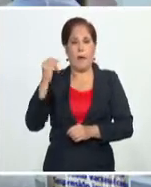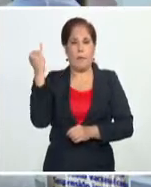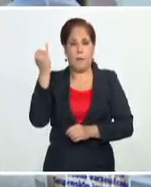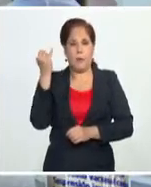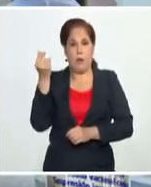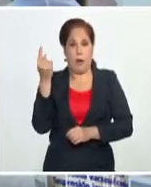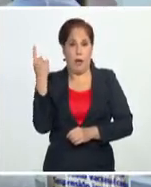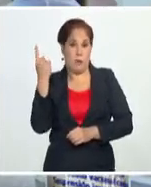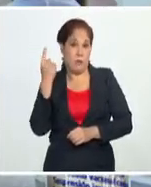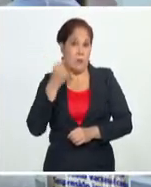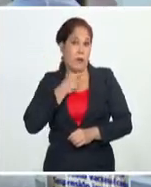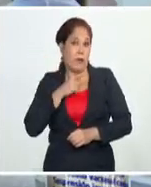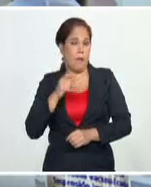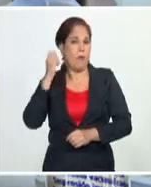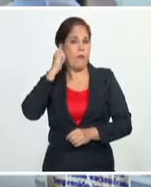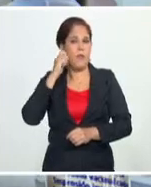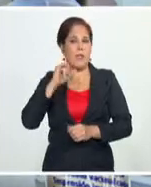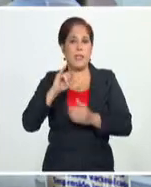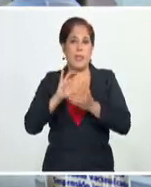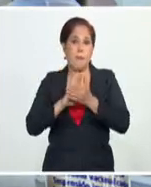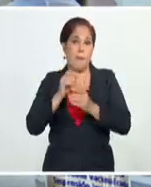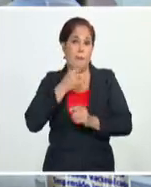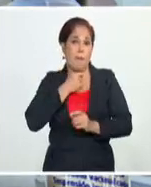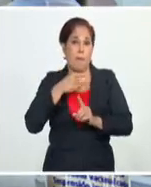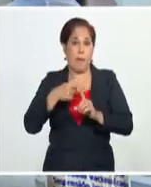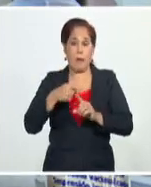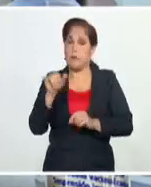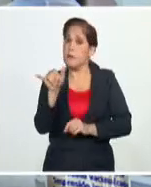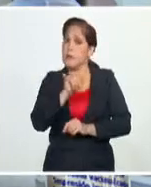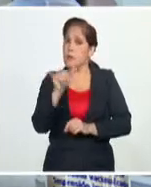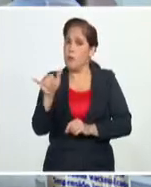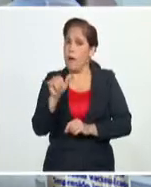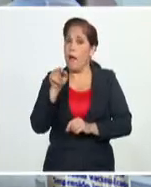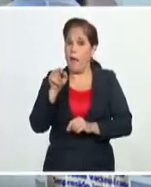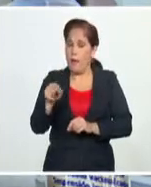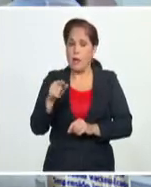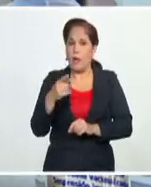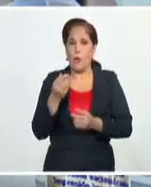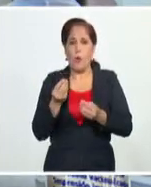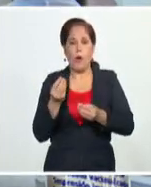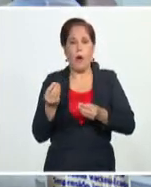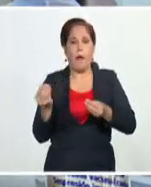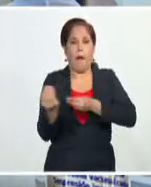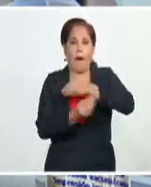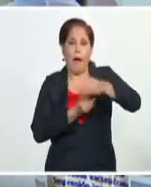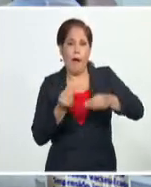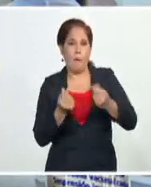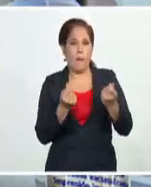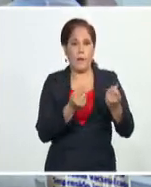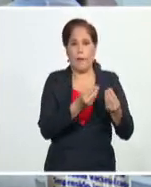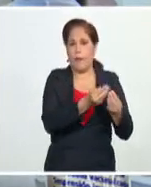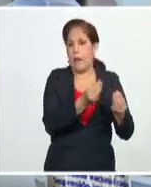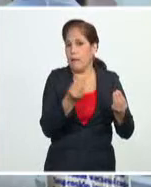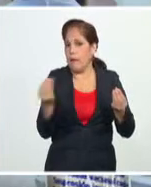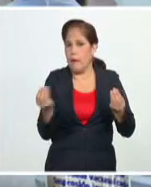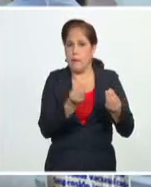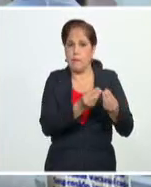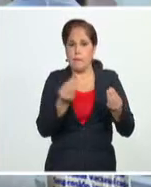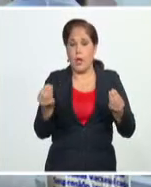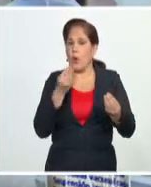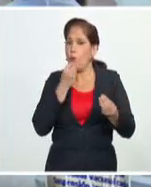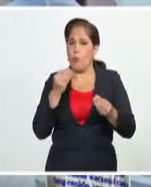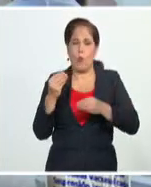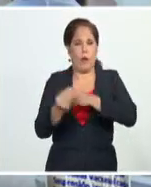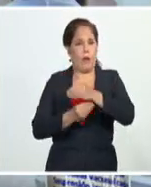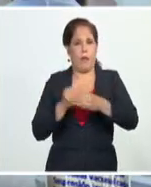internacional incime pues ha dado muy pocas posibilidades de que se pueda utilizar el dólar por